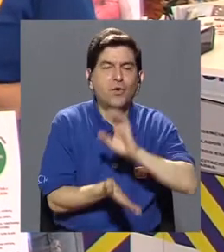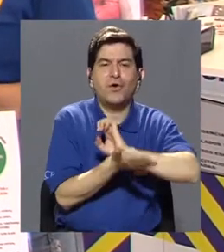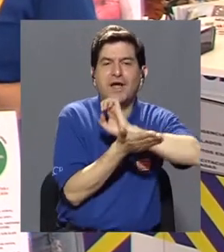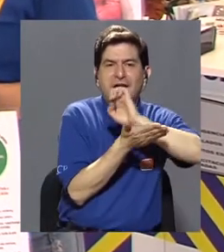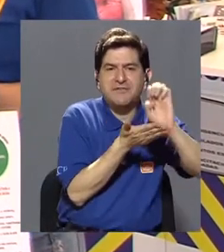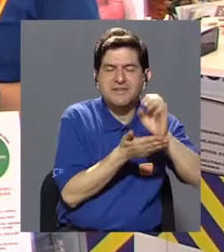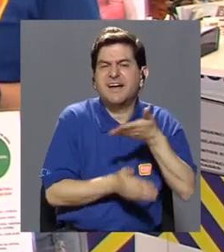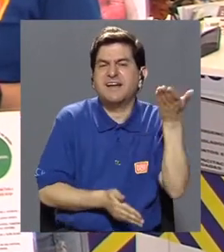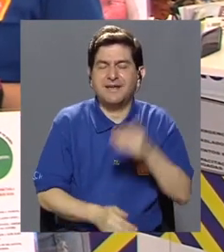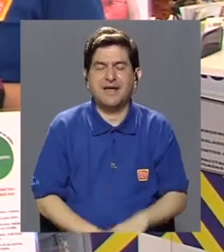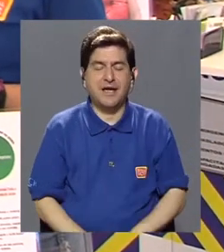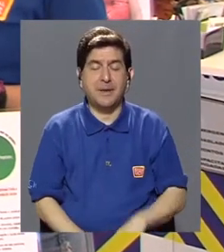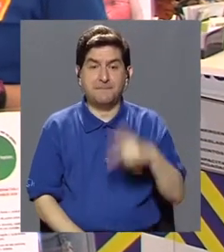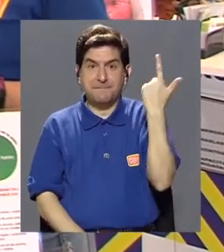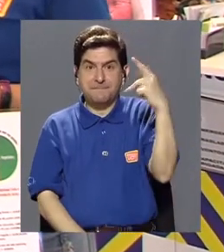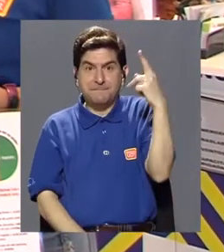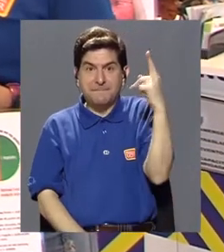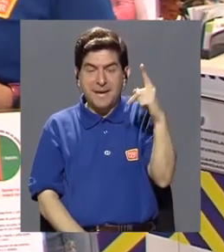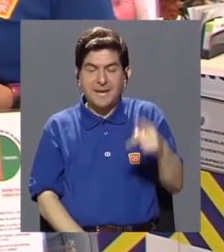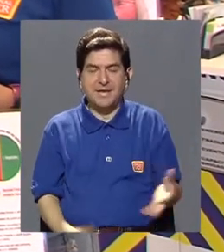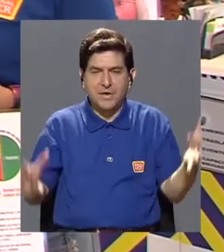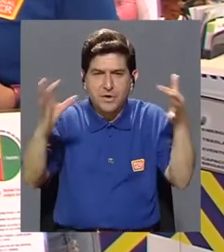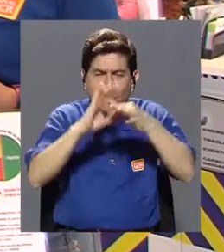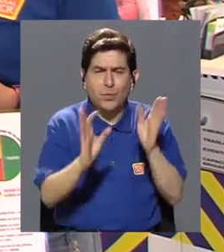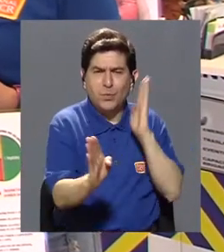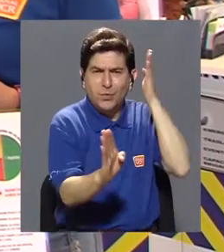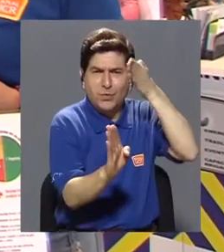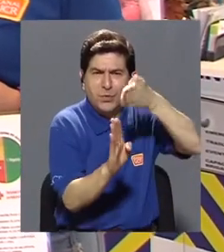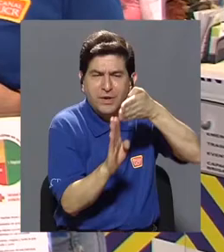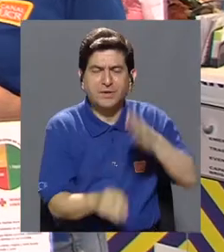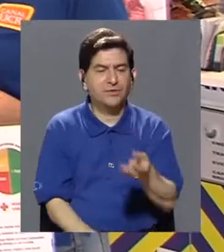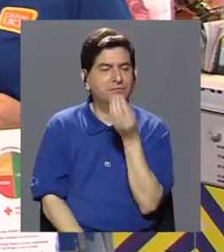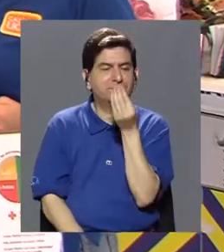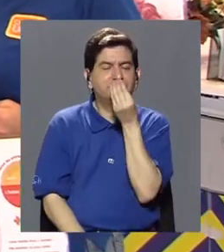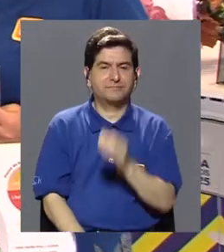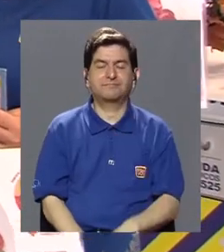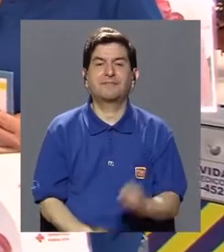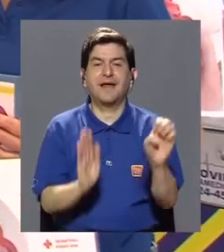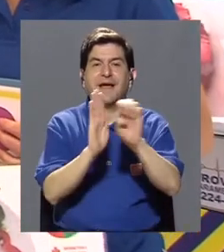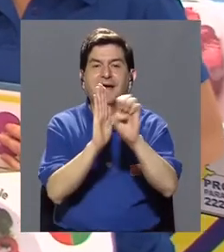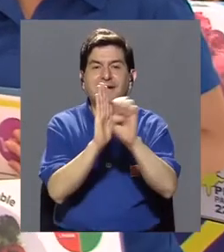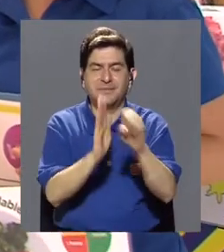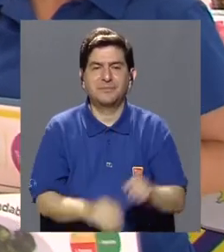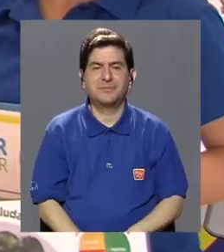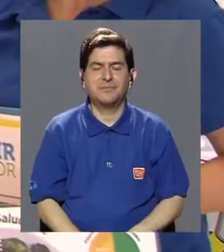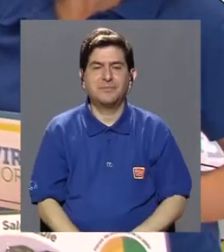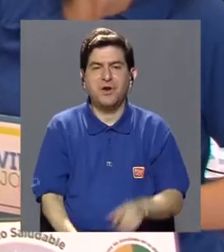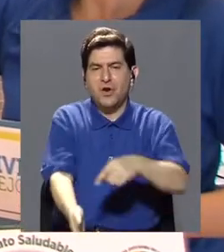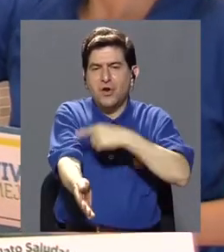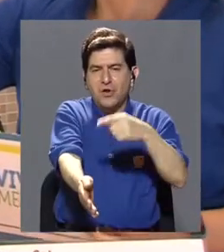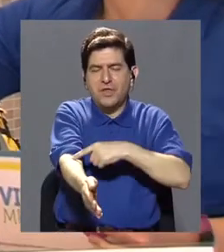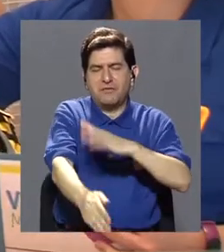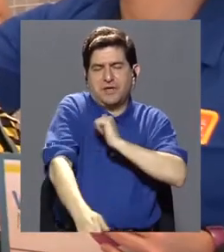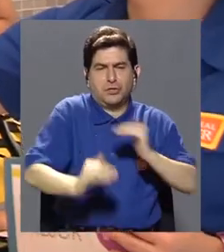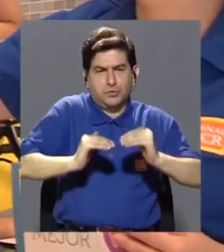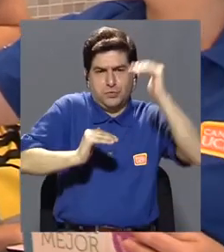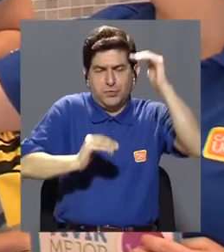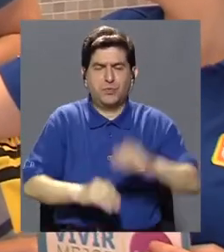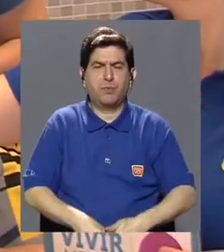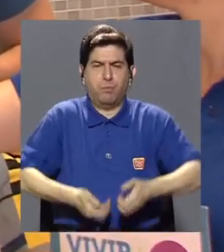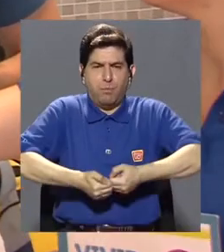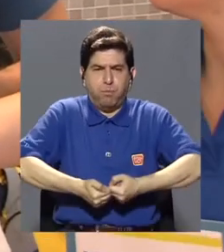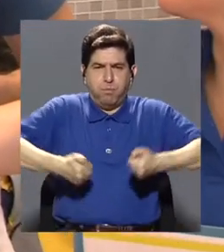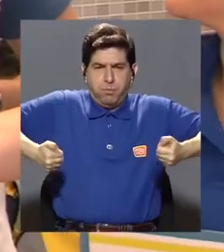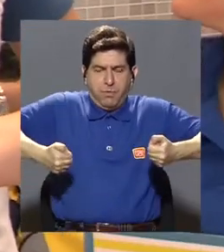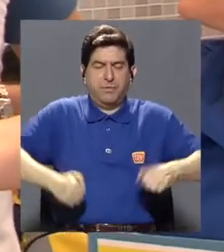los factores de riesgo que van asociados directamente a la alimentación, como por ejemplo, la diabetes, la hipertensión, el